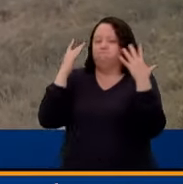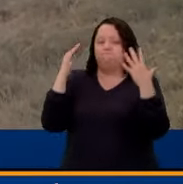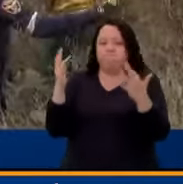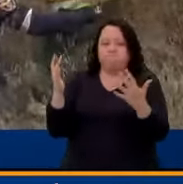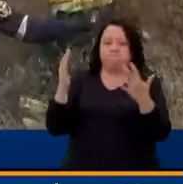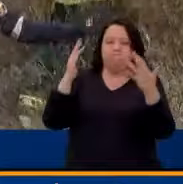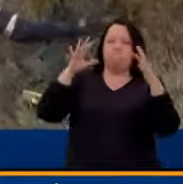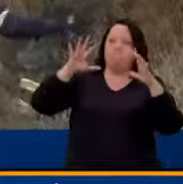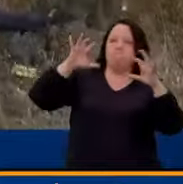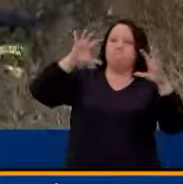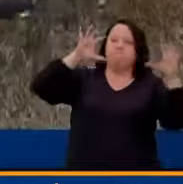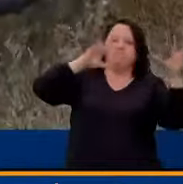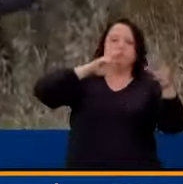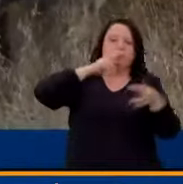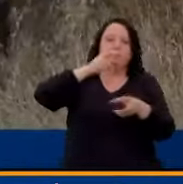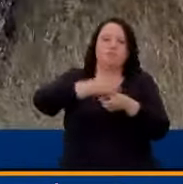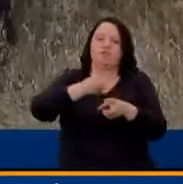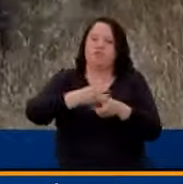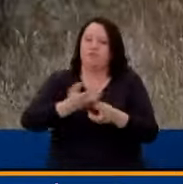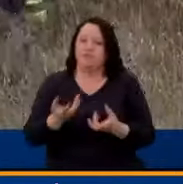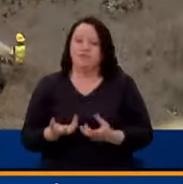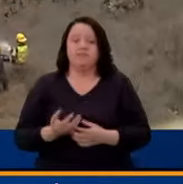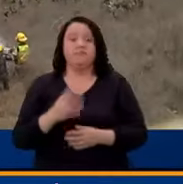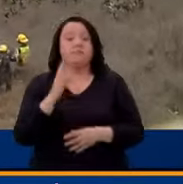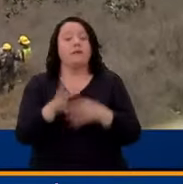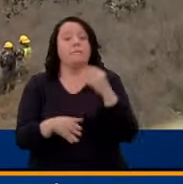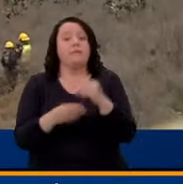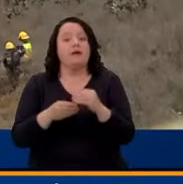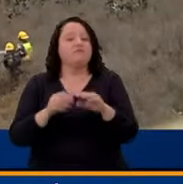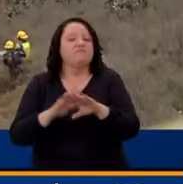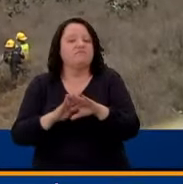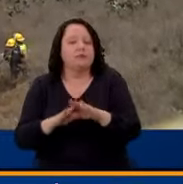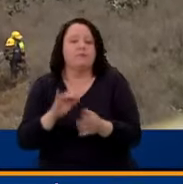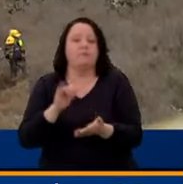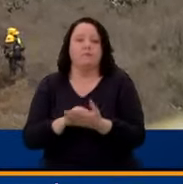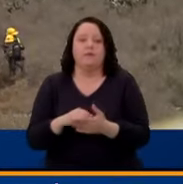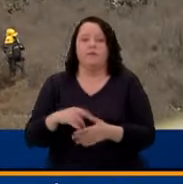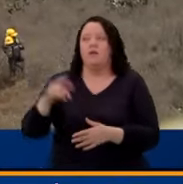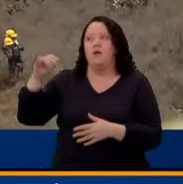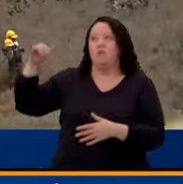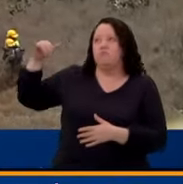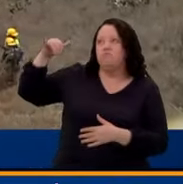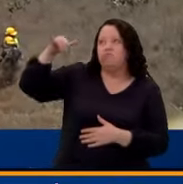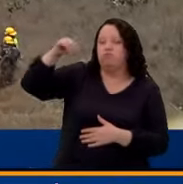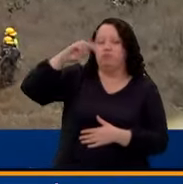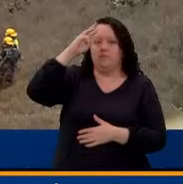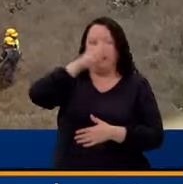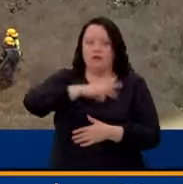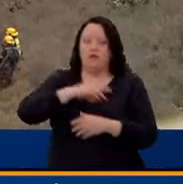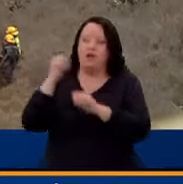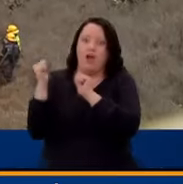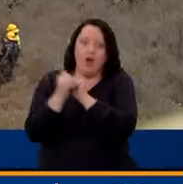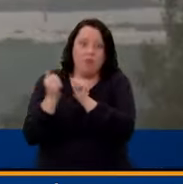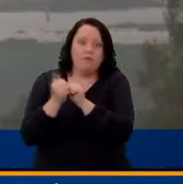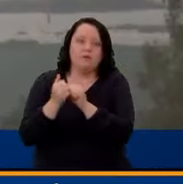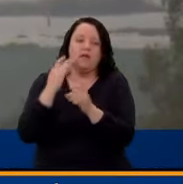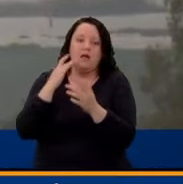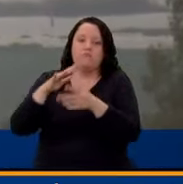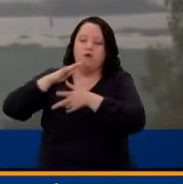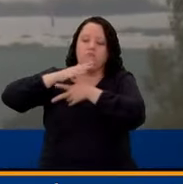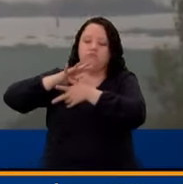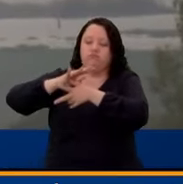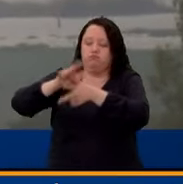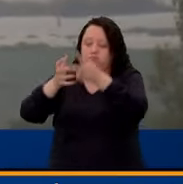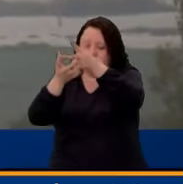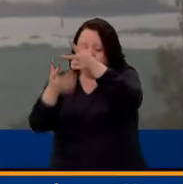presentando son muy complejas. Y pues esto nos ha llevado también a hacerle un llamado a la Fuerza Aérea Colombiana que nos ha venido acompañando con un helicóptero